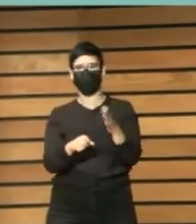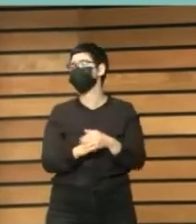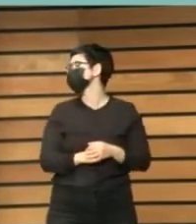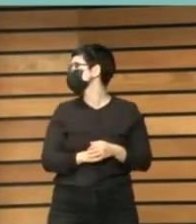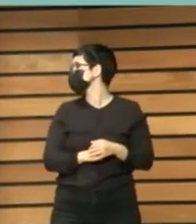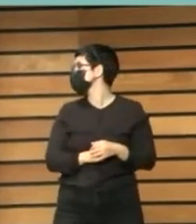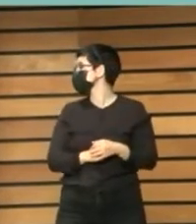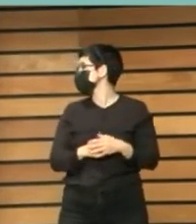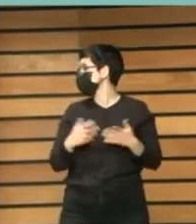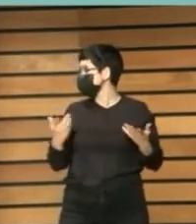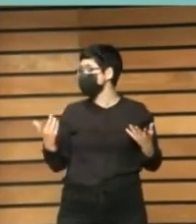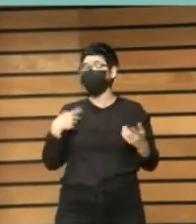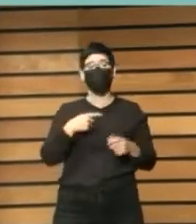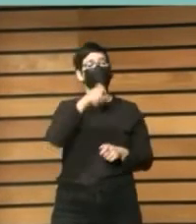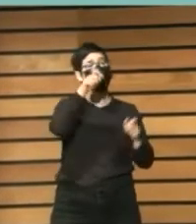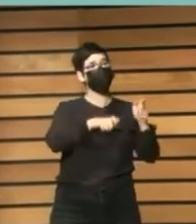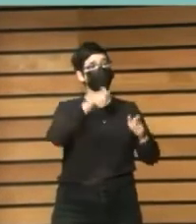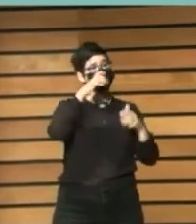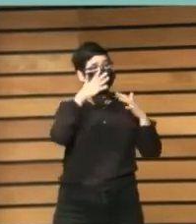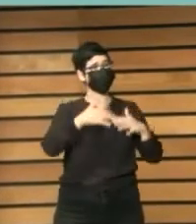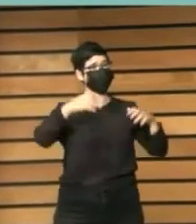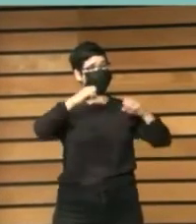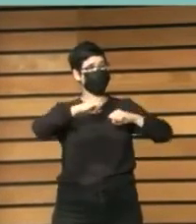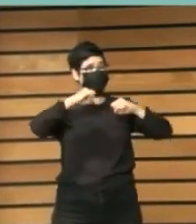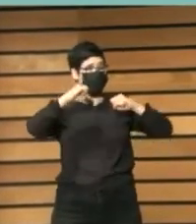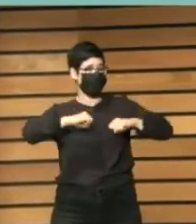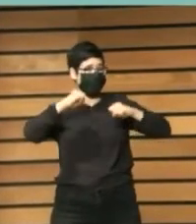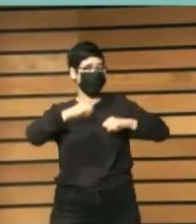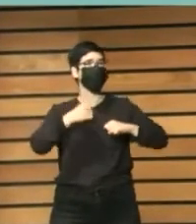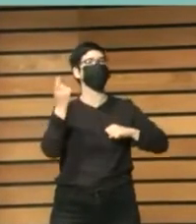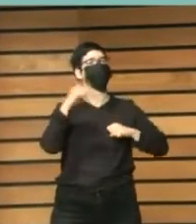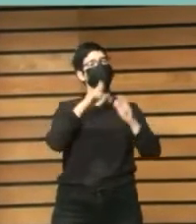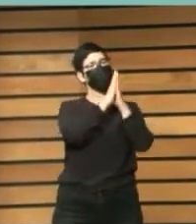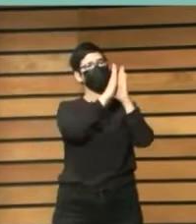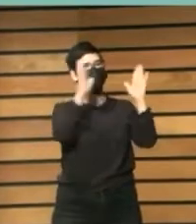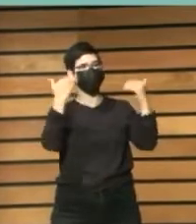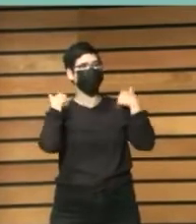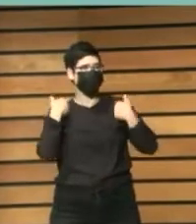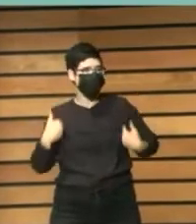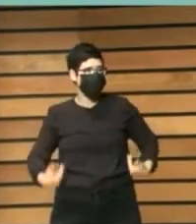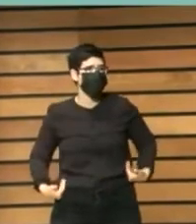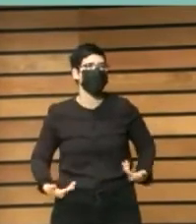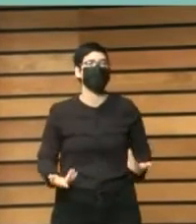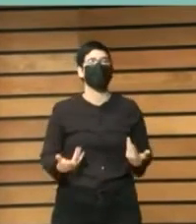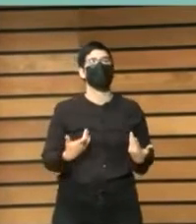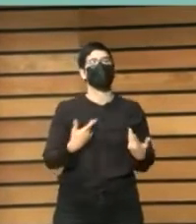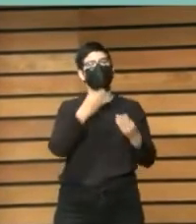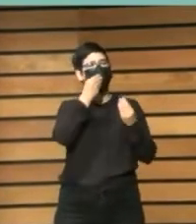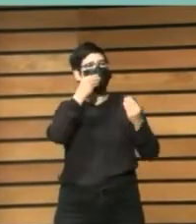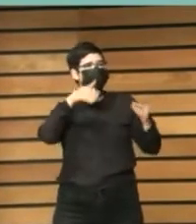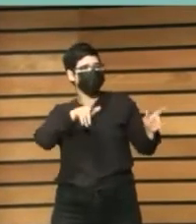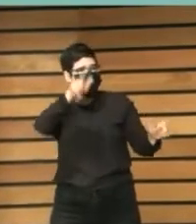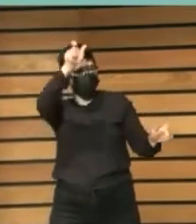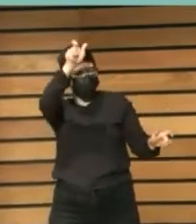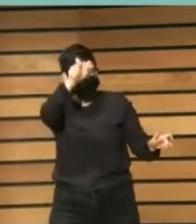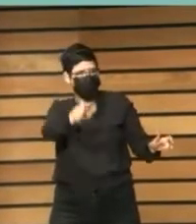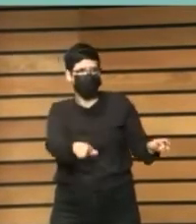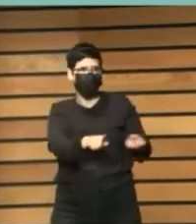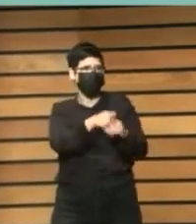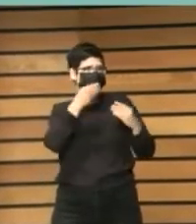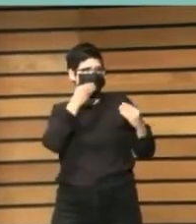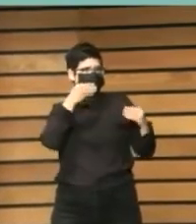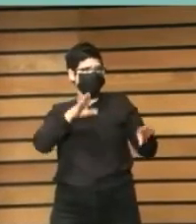con público adulto también hemos trabajado bibliotecas humanas con historias con personas que tienen historia